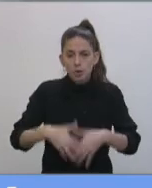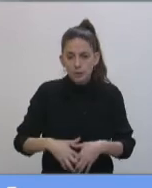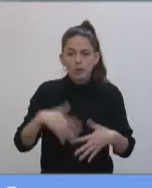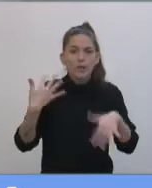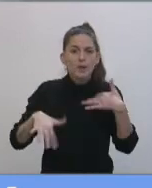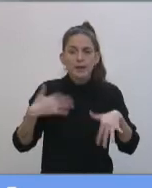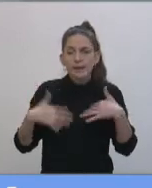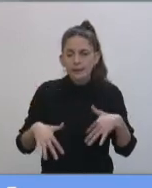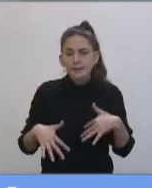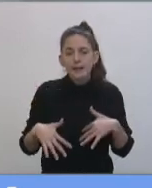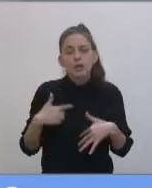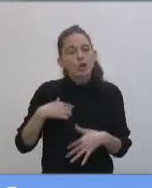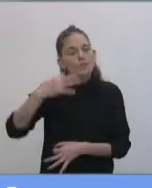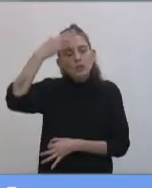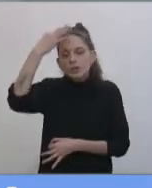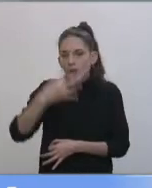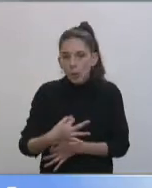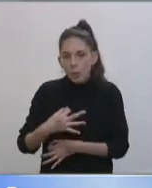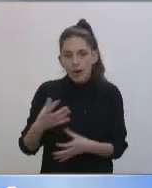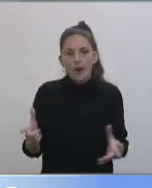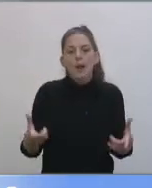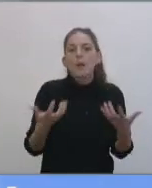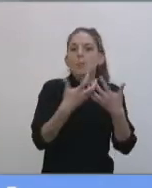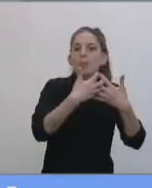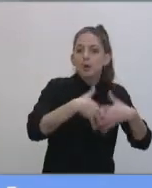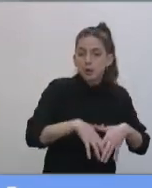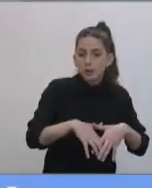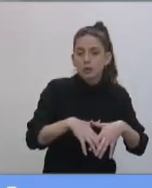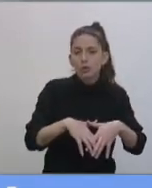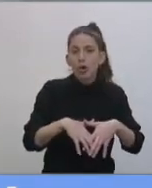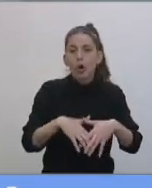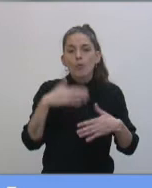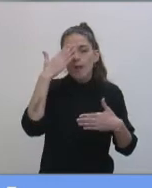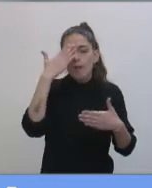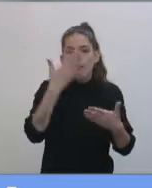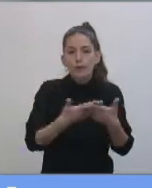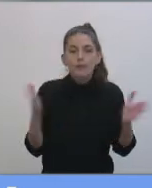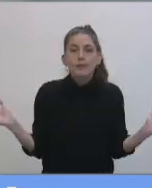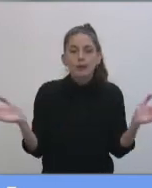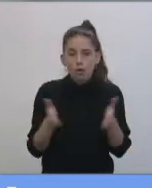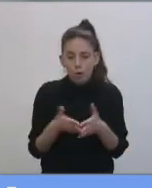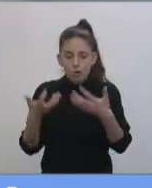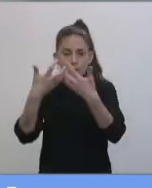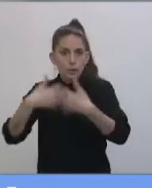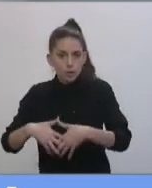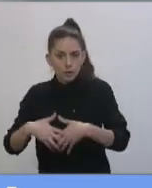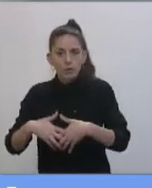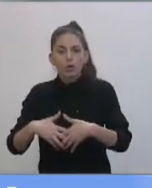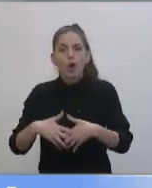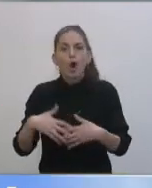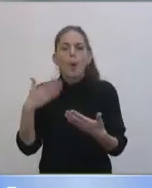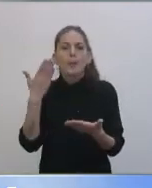emergencia que estoy segura que entre el proyecto del Frente de Todos y el proyecto que he